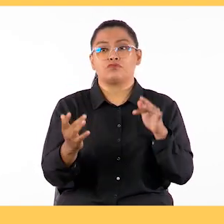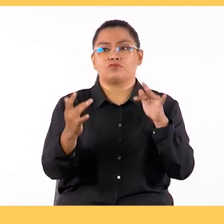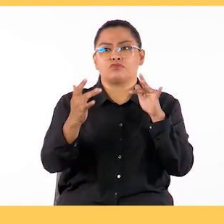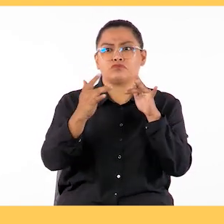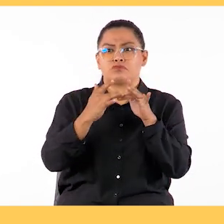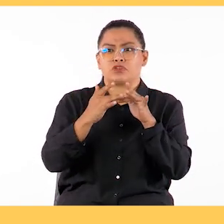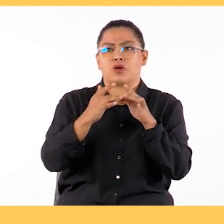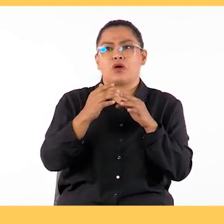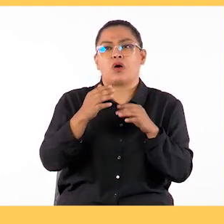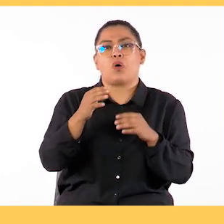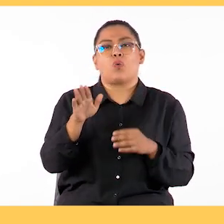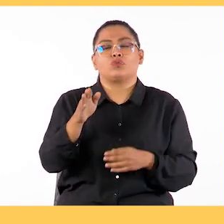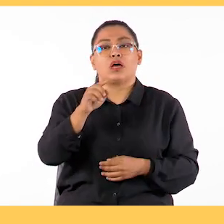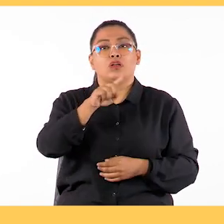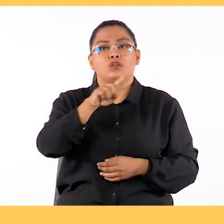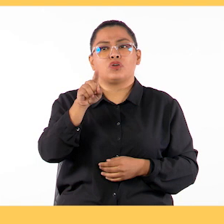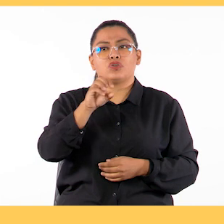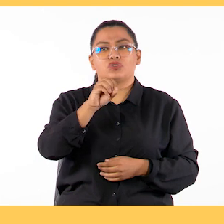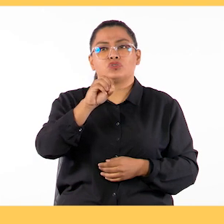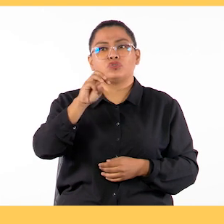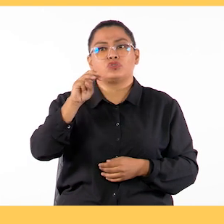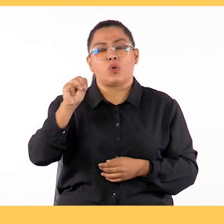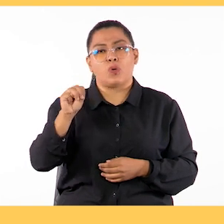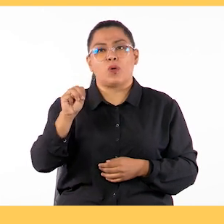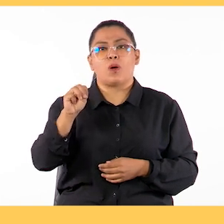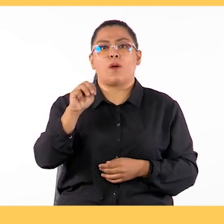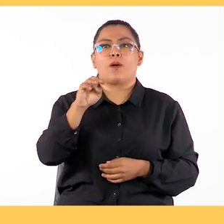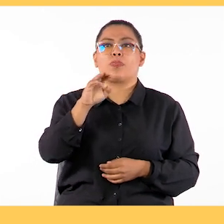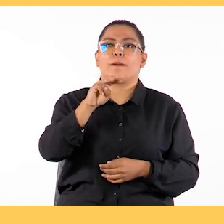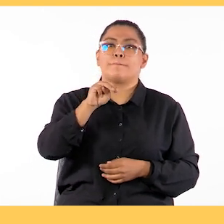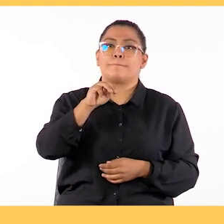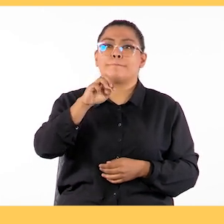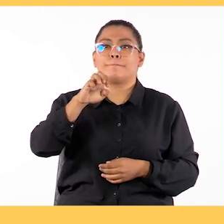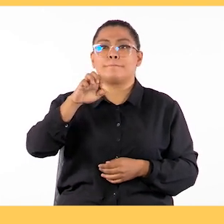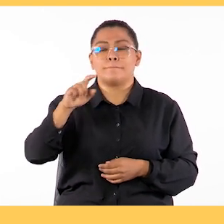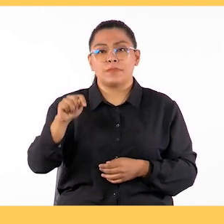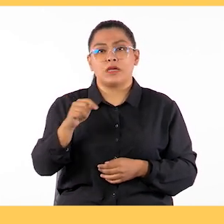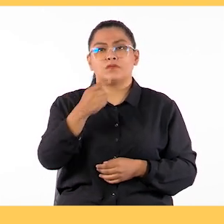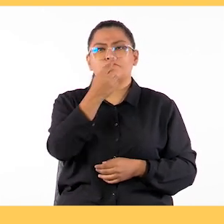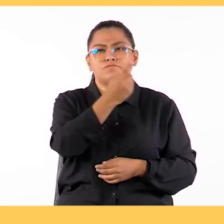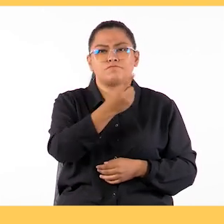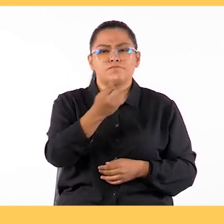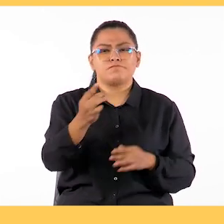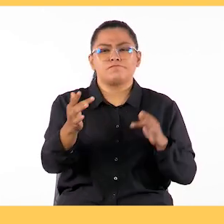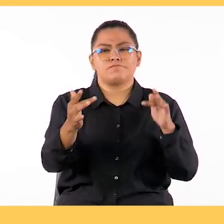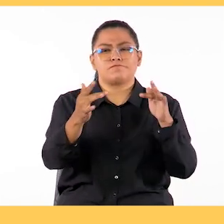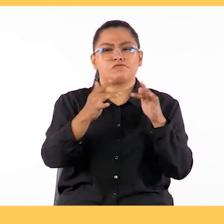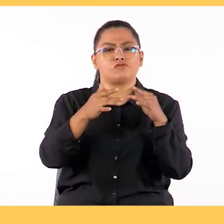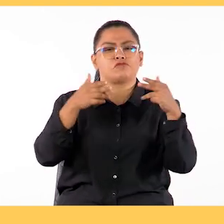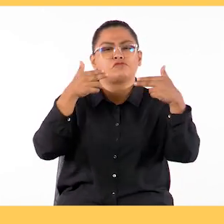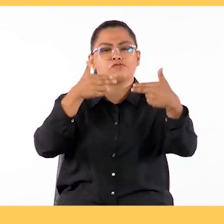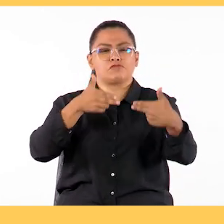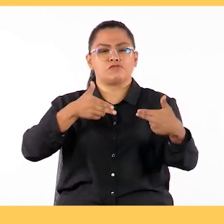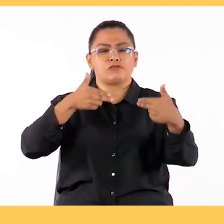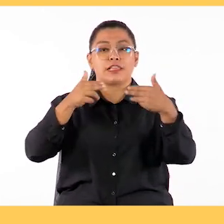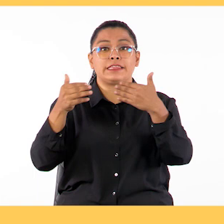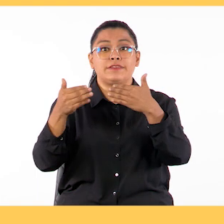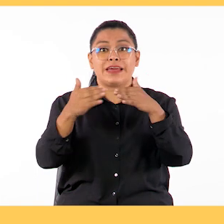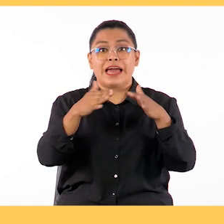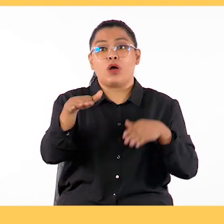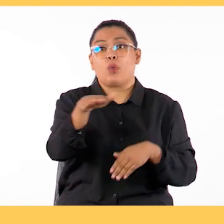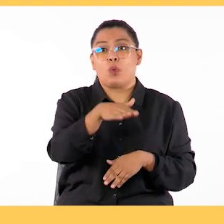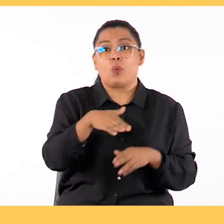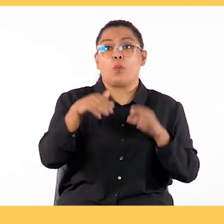desarrollar webinarios en vivo. Para que las personas estén directamente conectadas desde diferentes localidades.